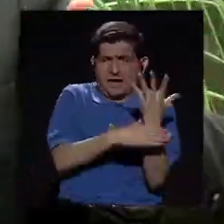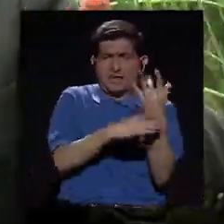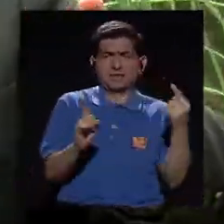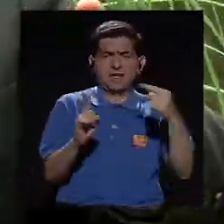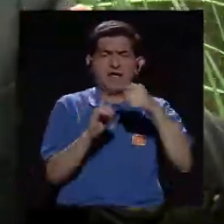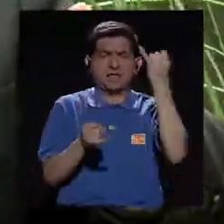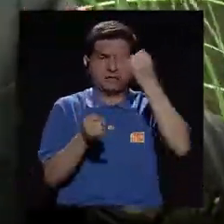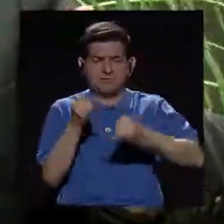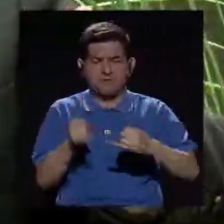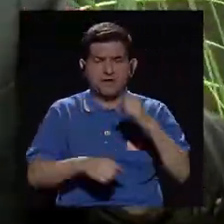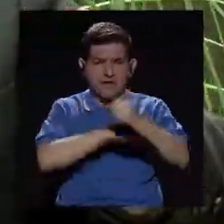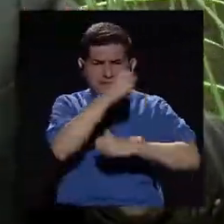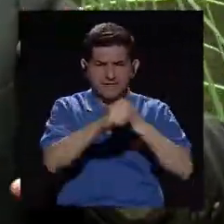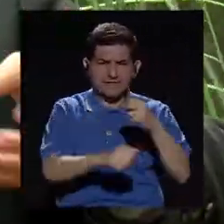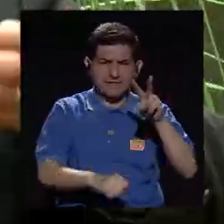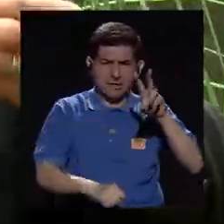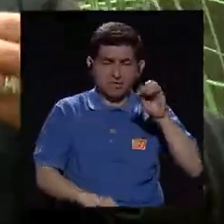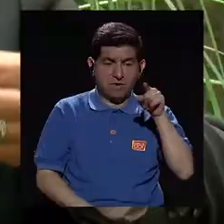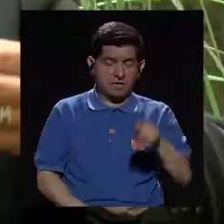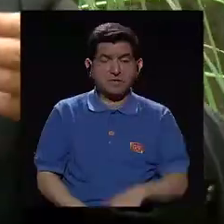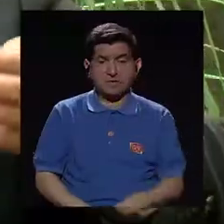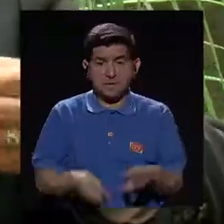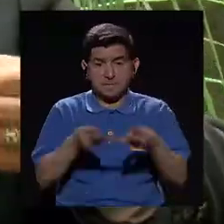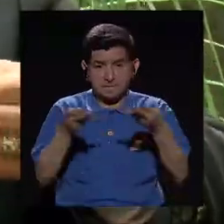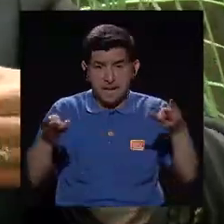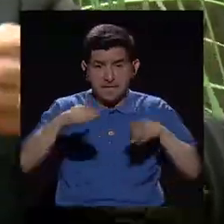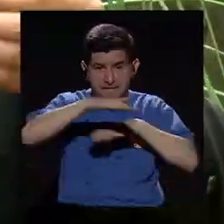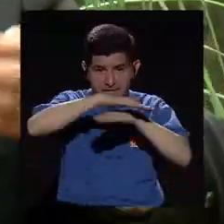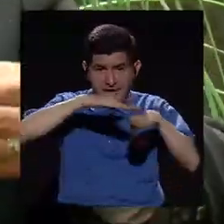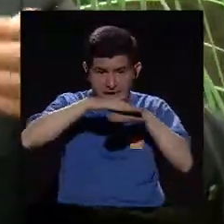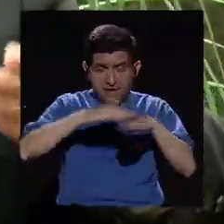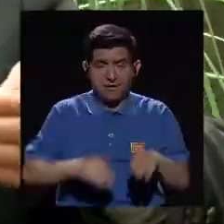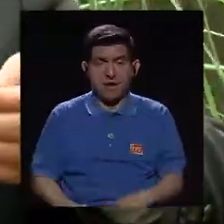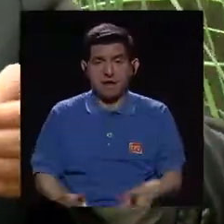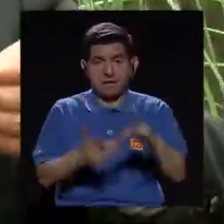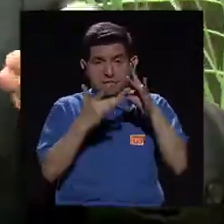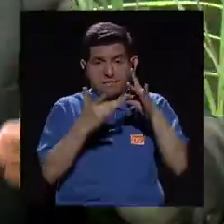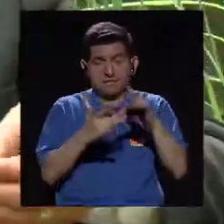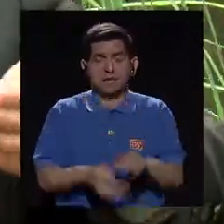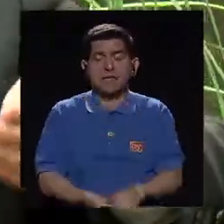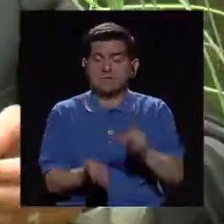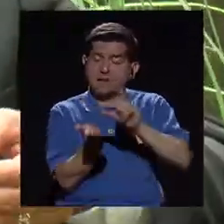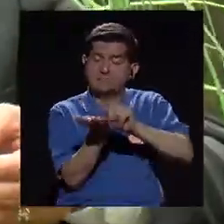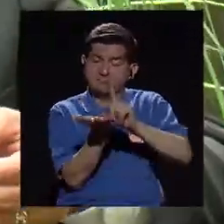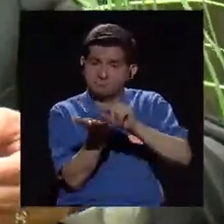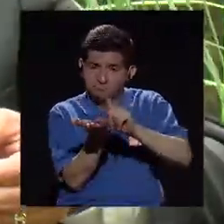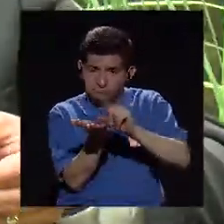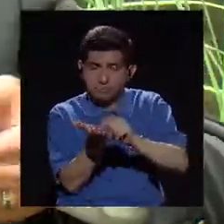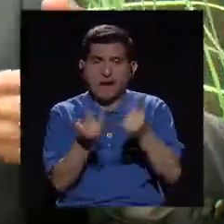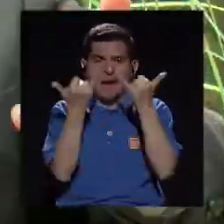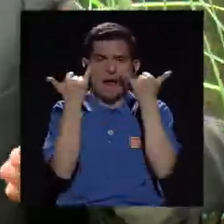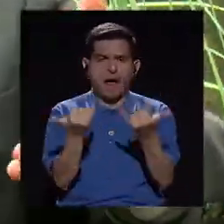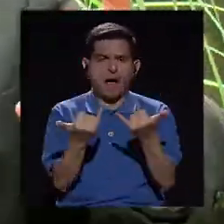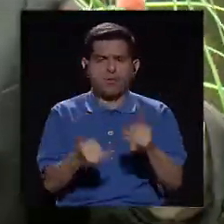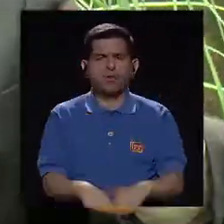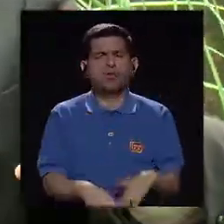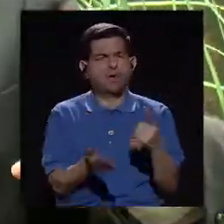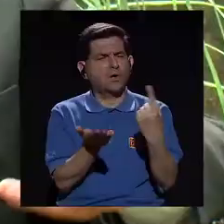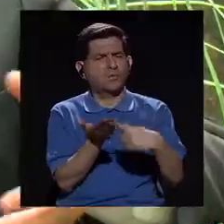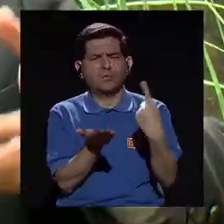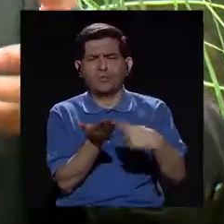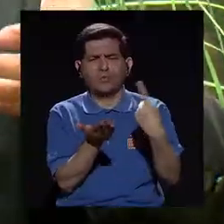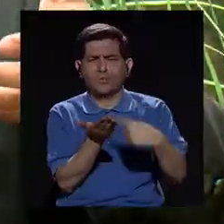hasta finales del siglo XX, ese soporte textual fue por sobre todo el libro impreso. Y ahora hay mucha